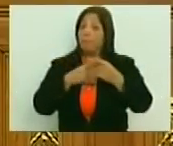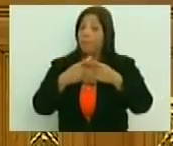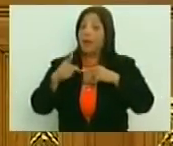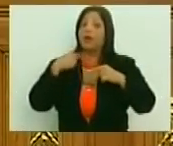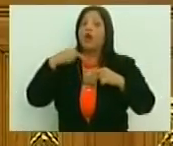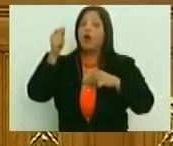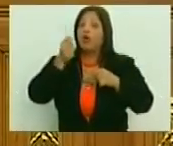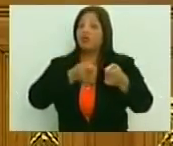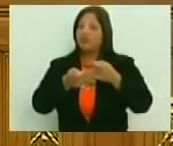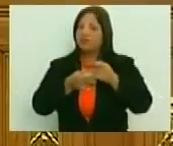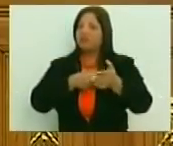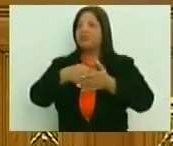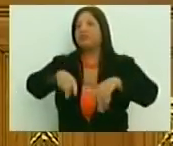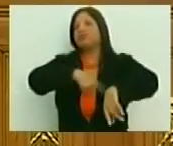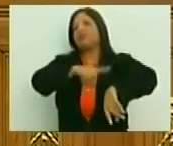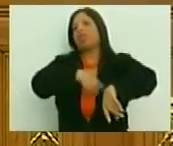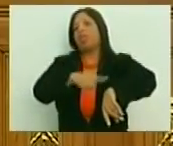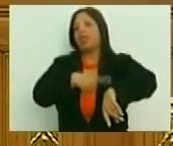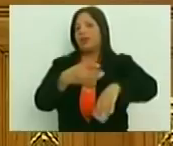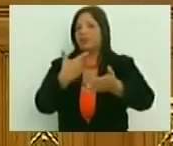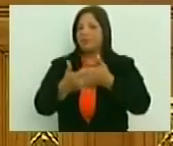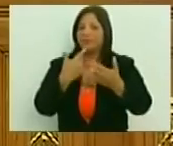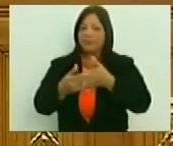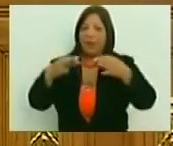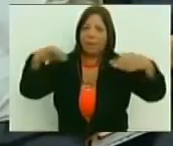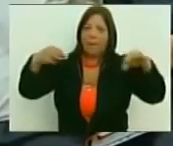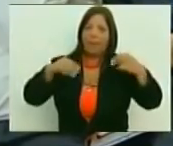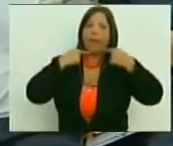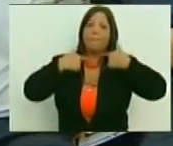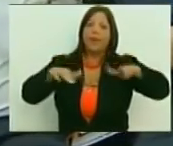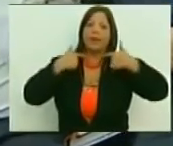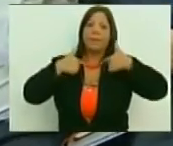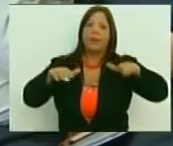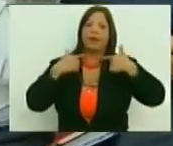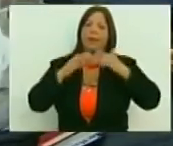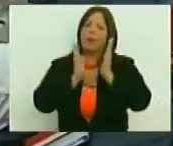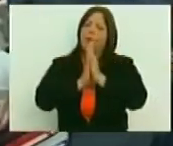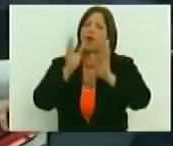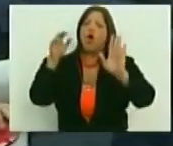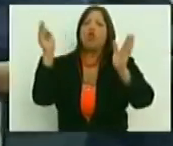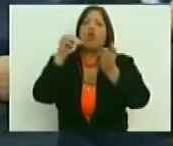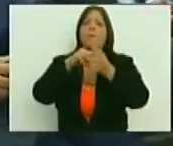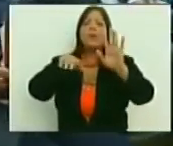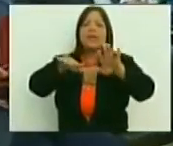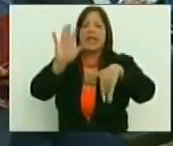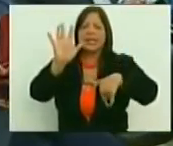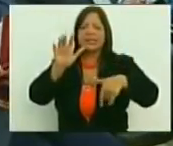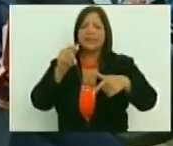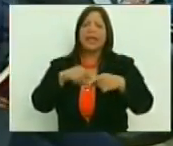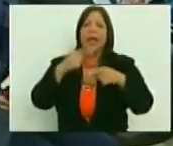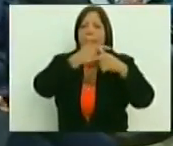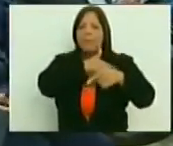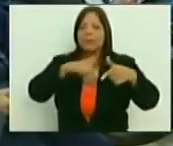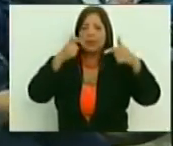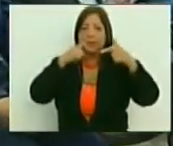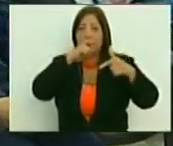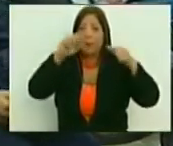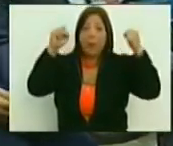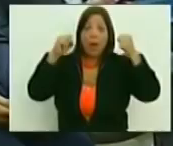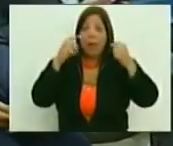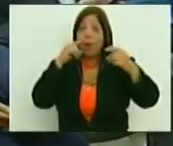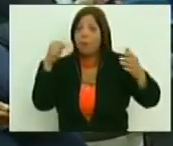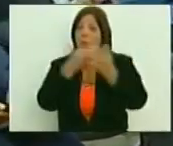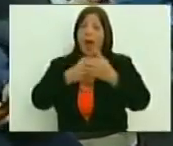dios burocracia se come los papeles por arte de magia. Aquí, en 2015, en Meiraflores, el presidente dijo, vamos a hacerle